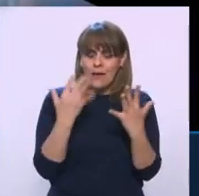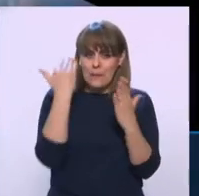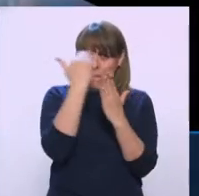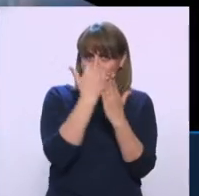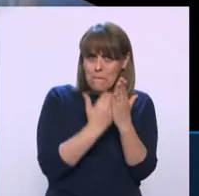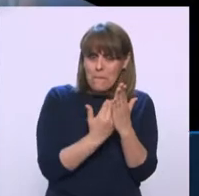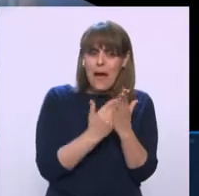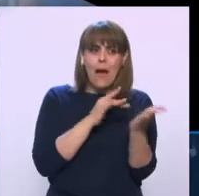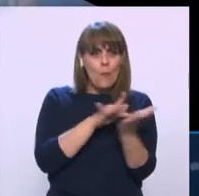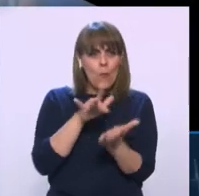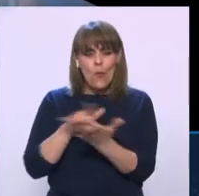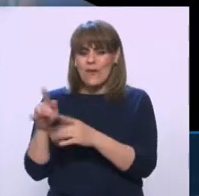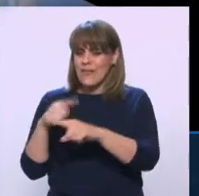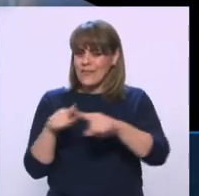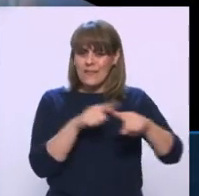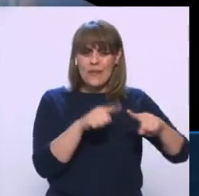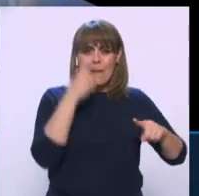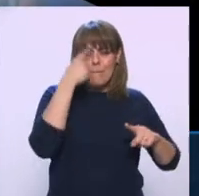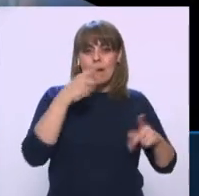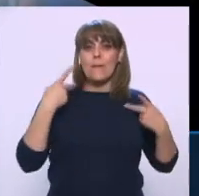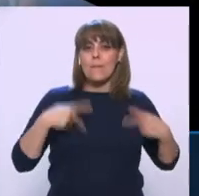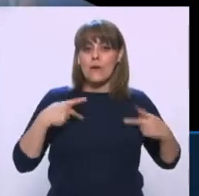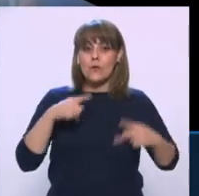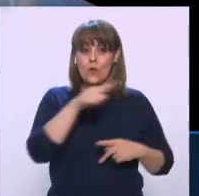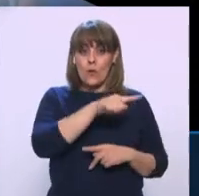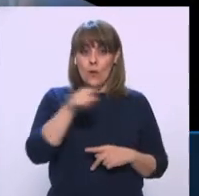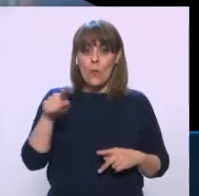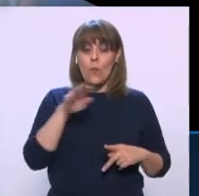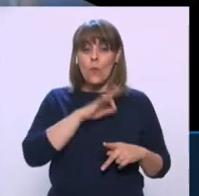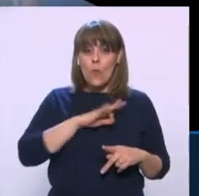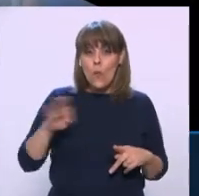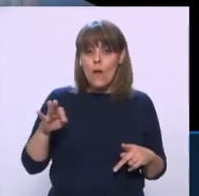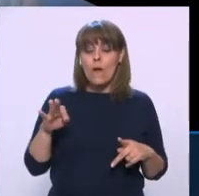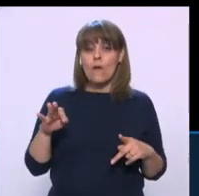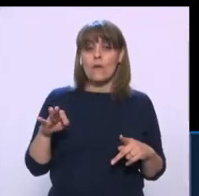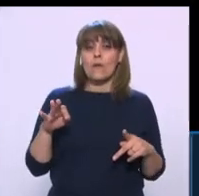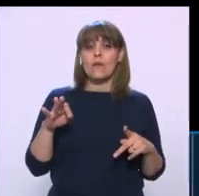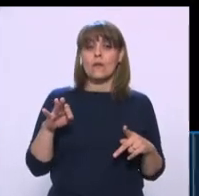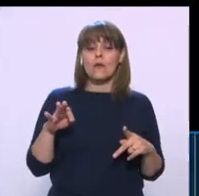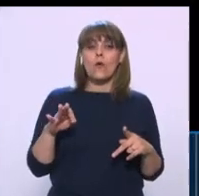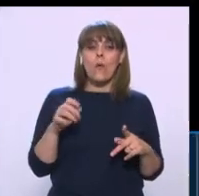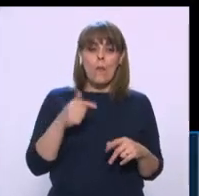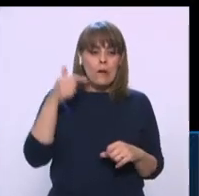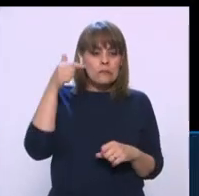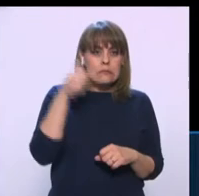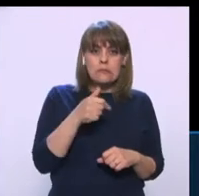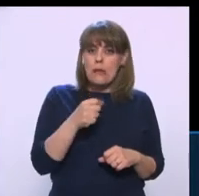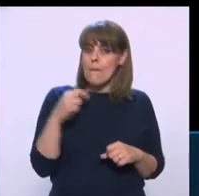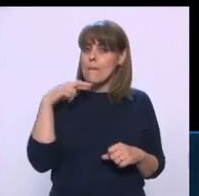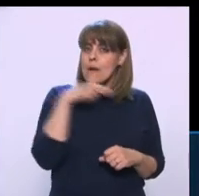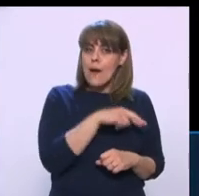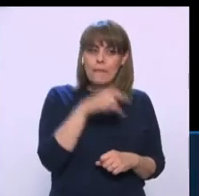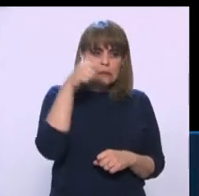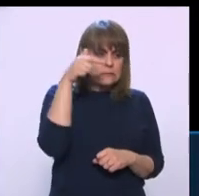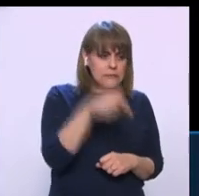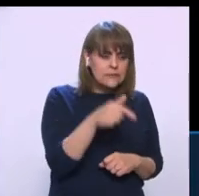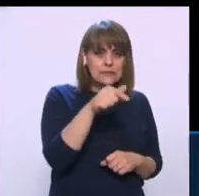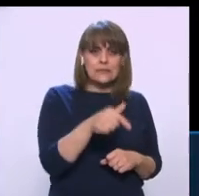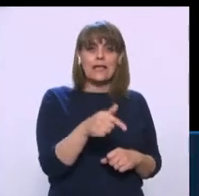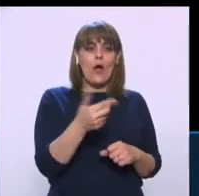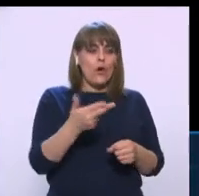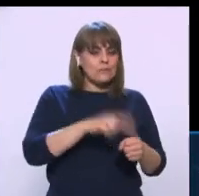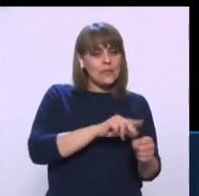apoyos para que las personas puedan tener un diagnóstico temprano, una hospitalización temprana,